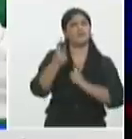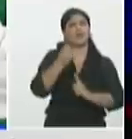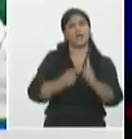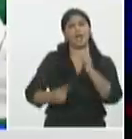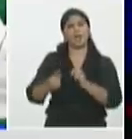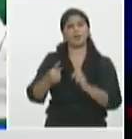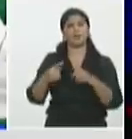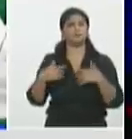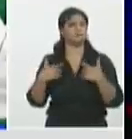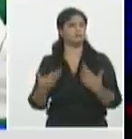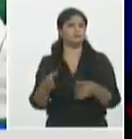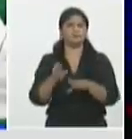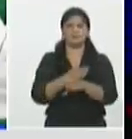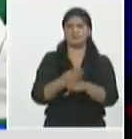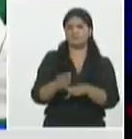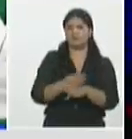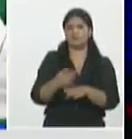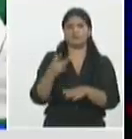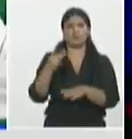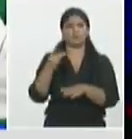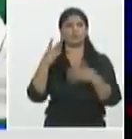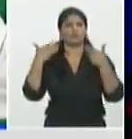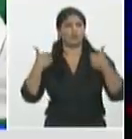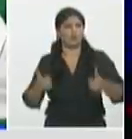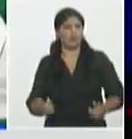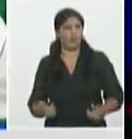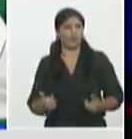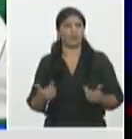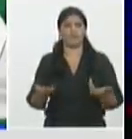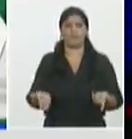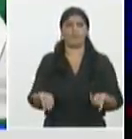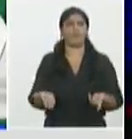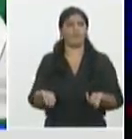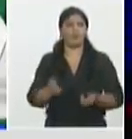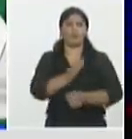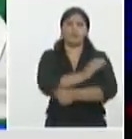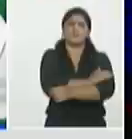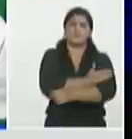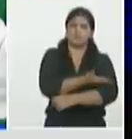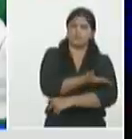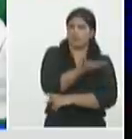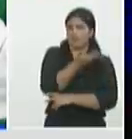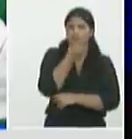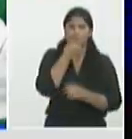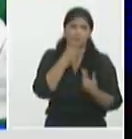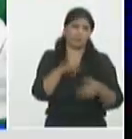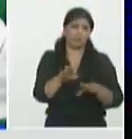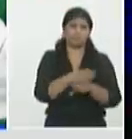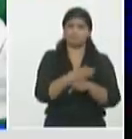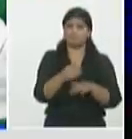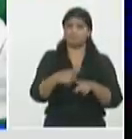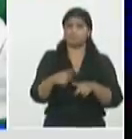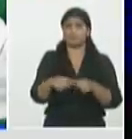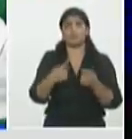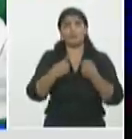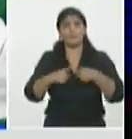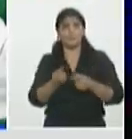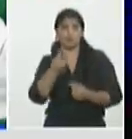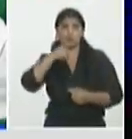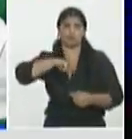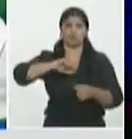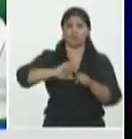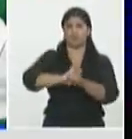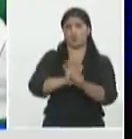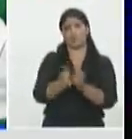clínica que el balance es positivo desde el punto de vista de que es una cifra superior